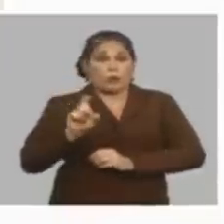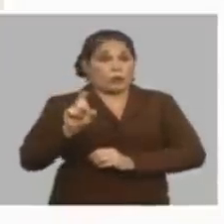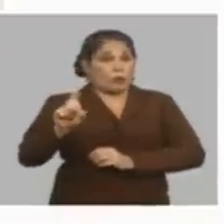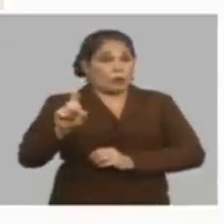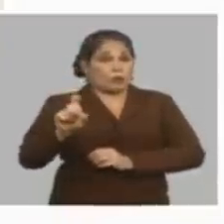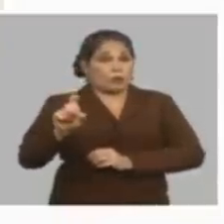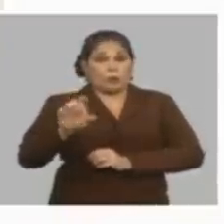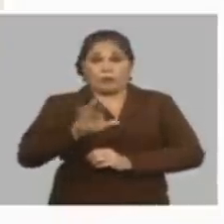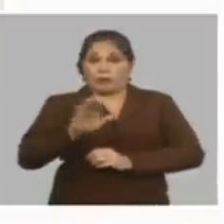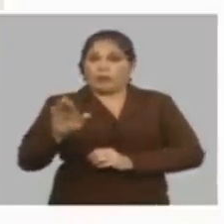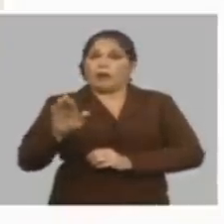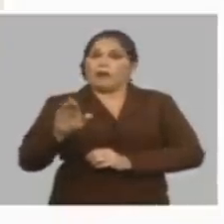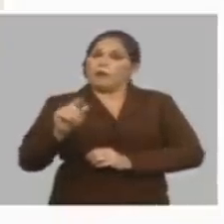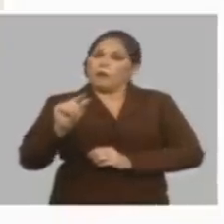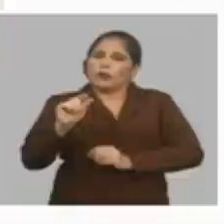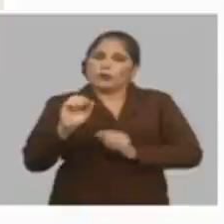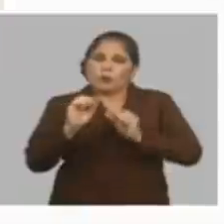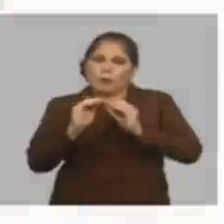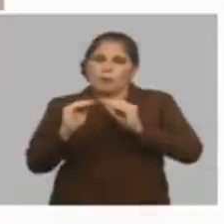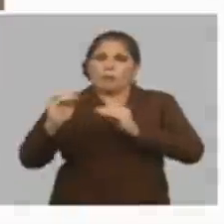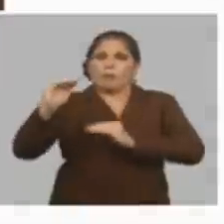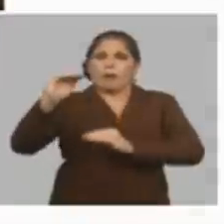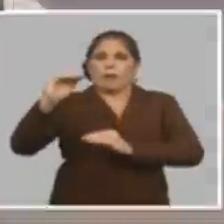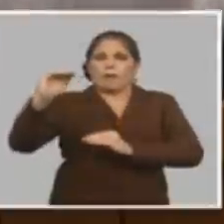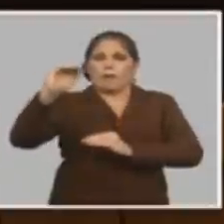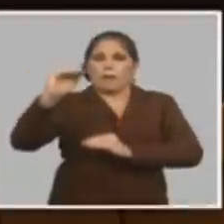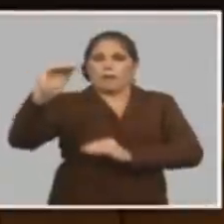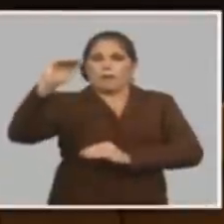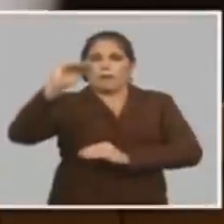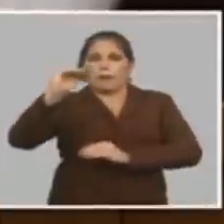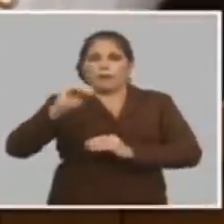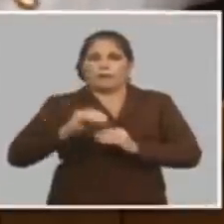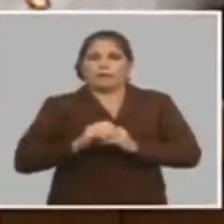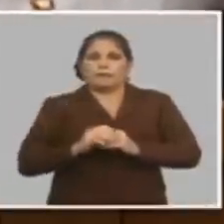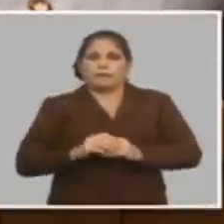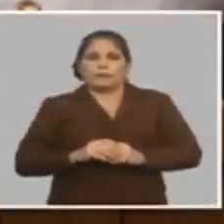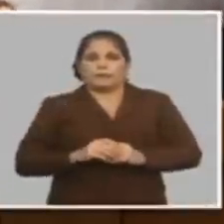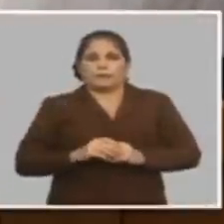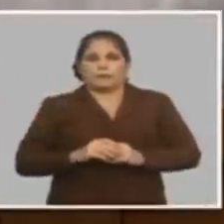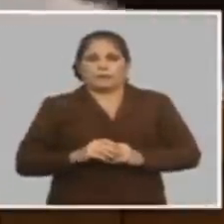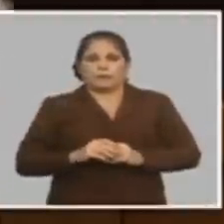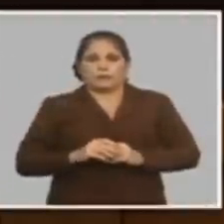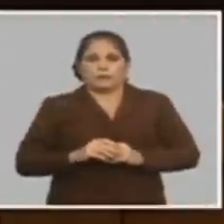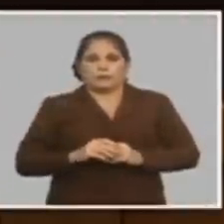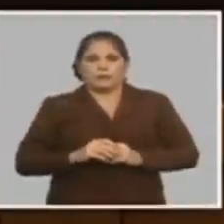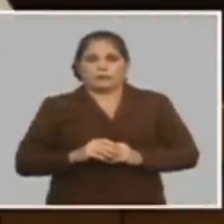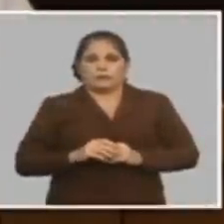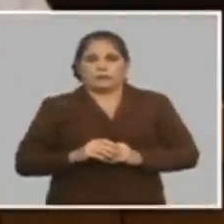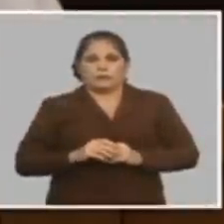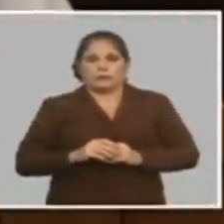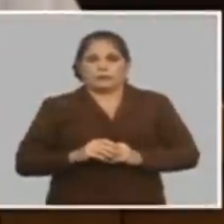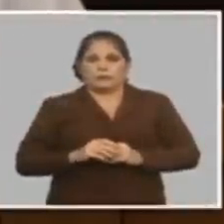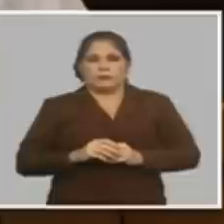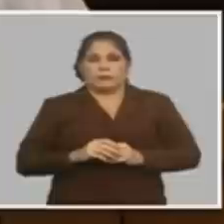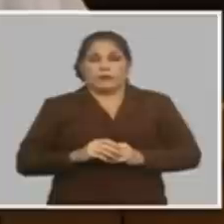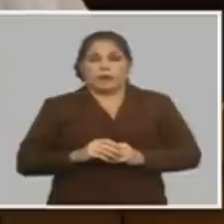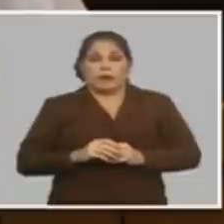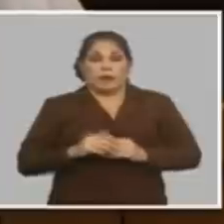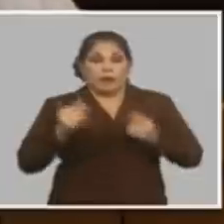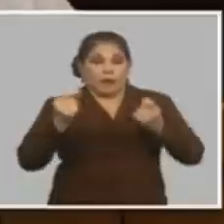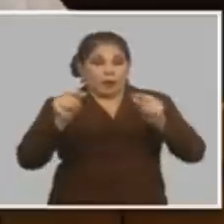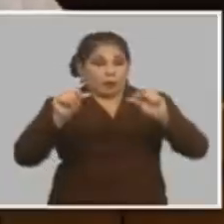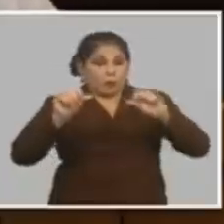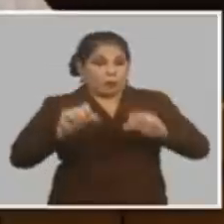que si ya casi es un poco más progresiva y vuelvo para aquella pancarta donde dije que las devaluaciones